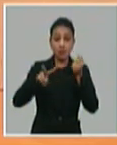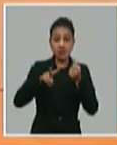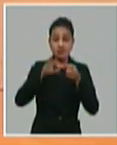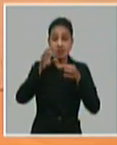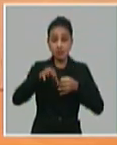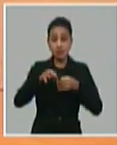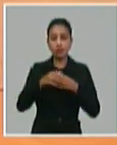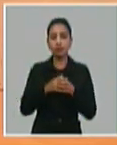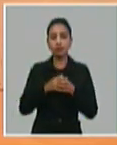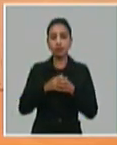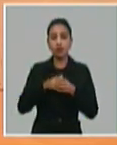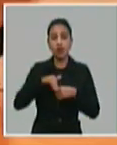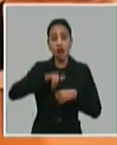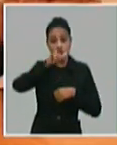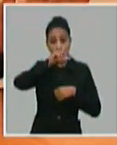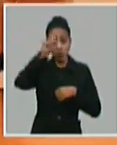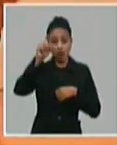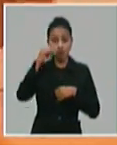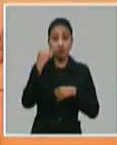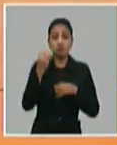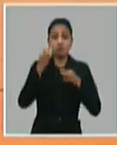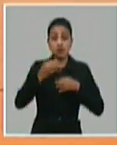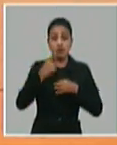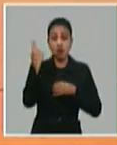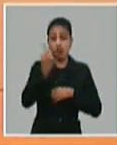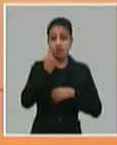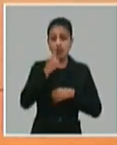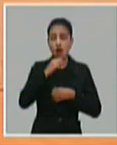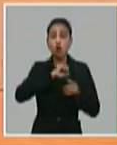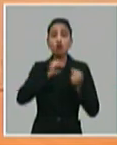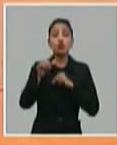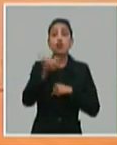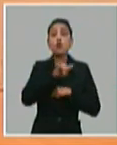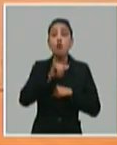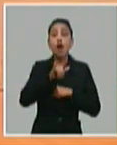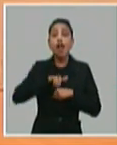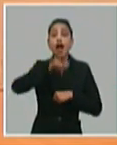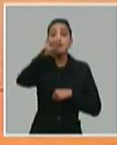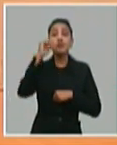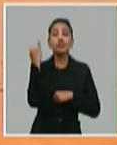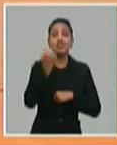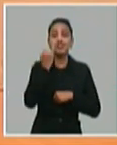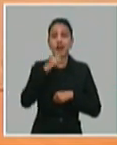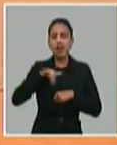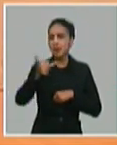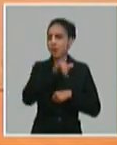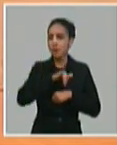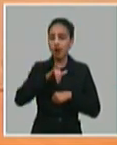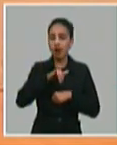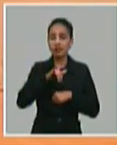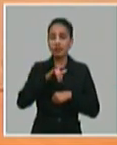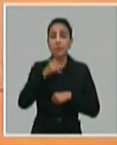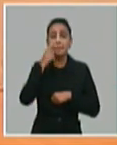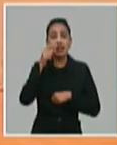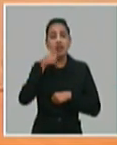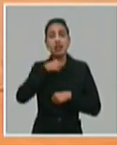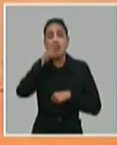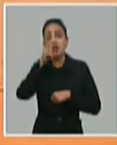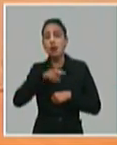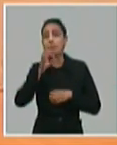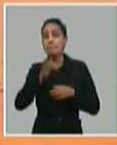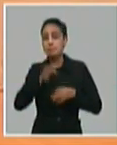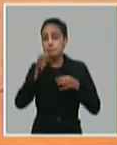nacionales, habrá un rigor tanto como si fuera un vuelo internacional en el chequeo a los pasajeros. Y como se dijo, el que esté